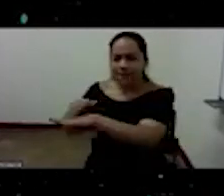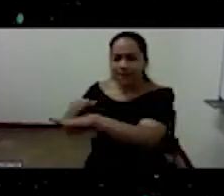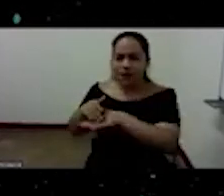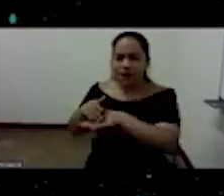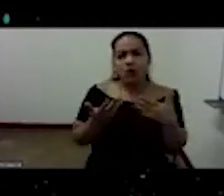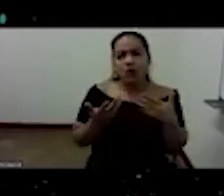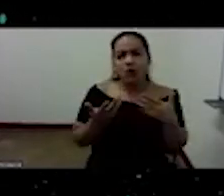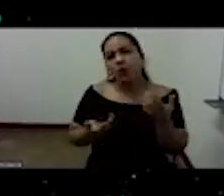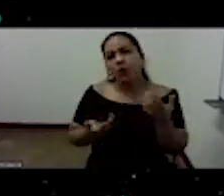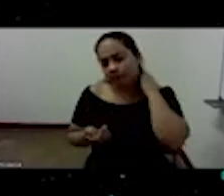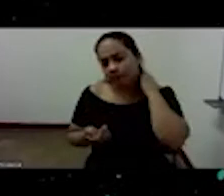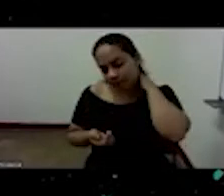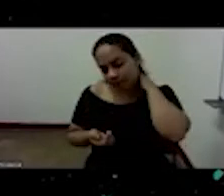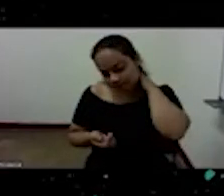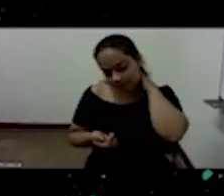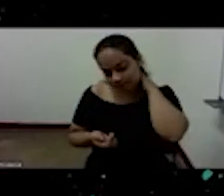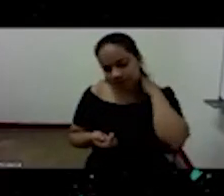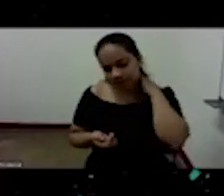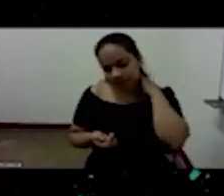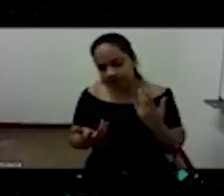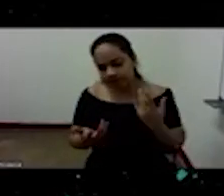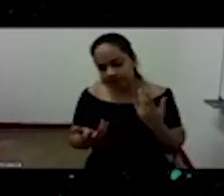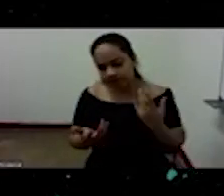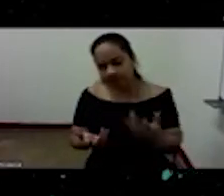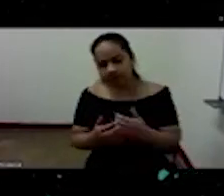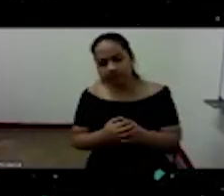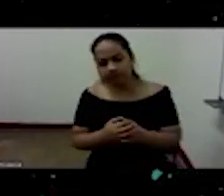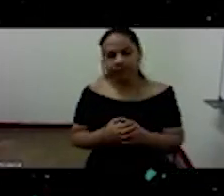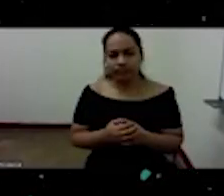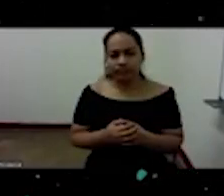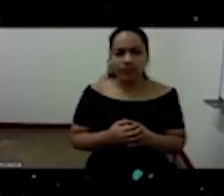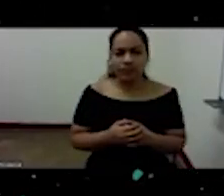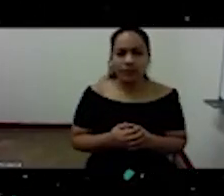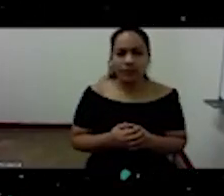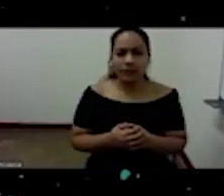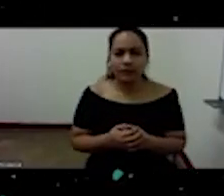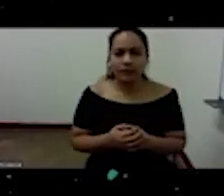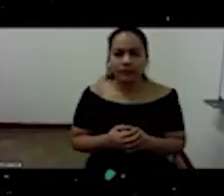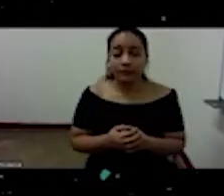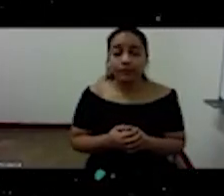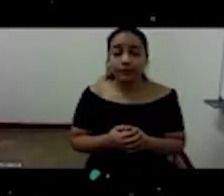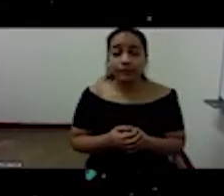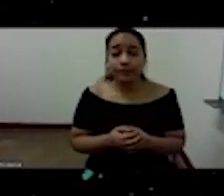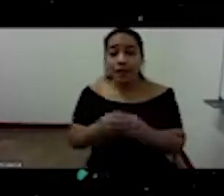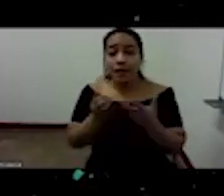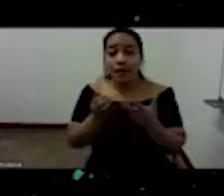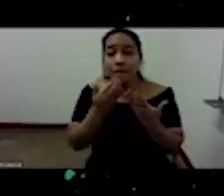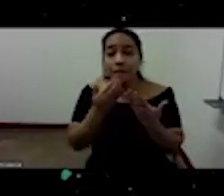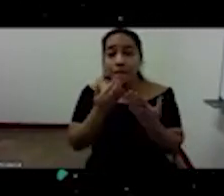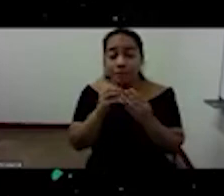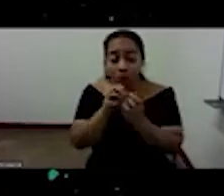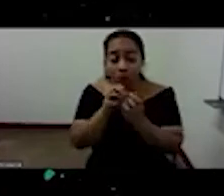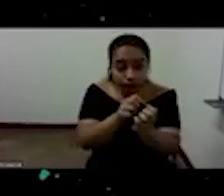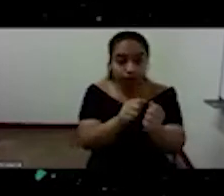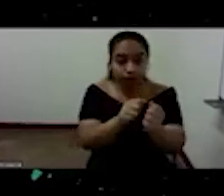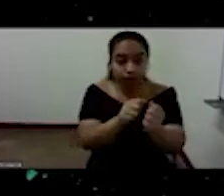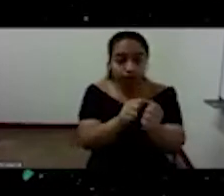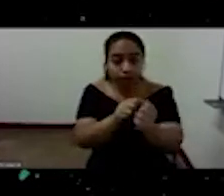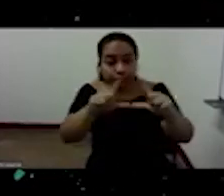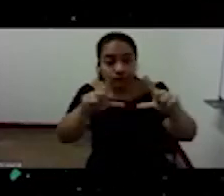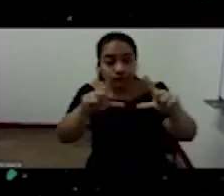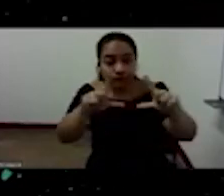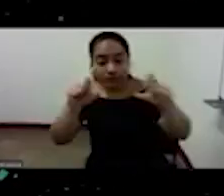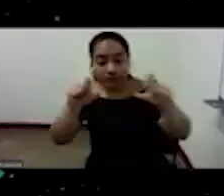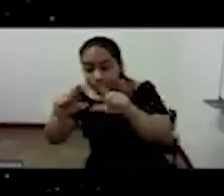que la dimensión que determina